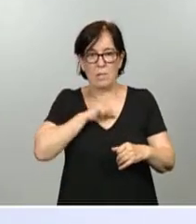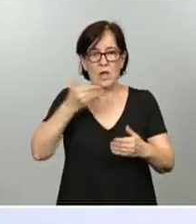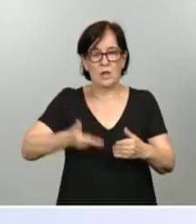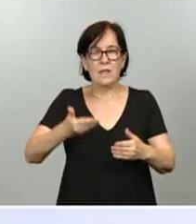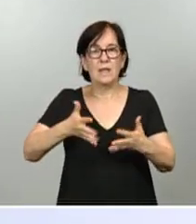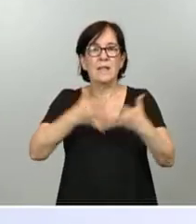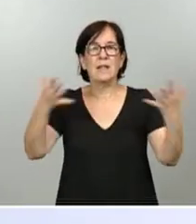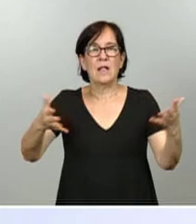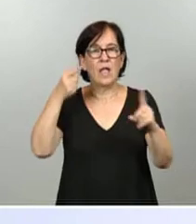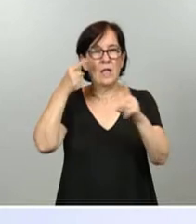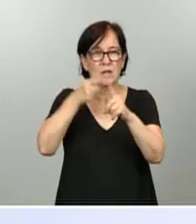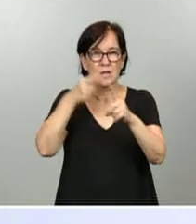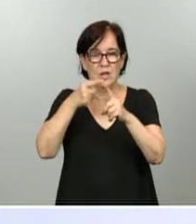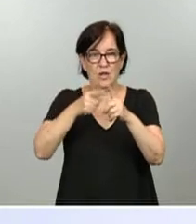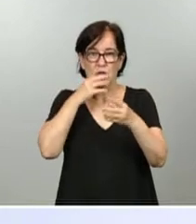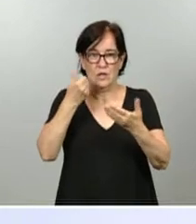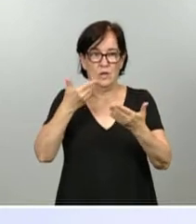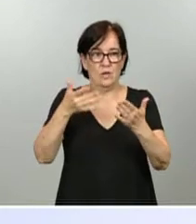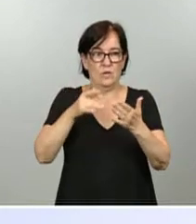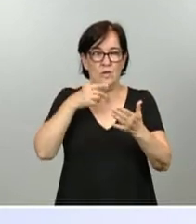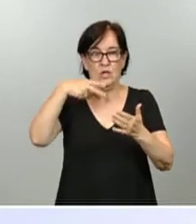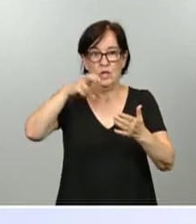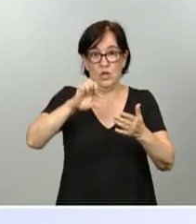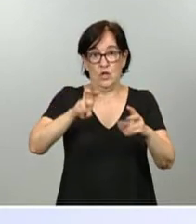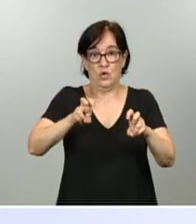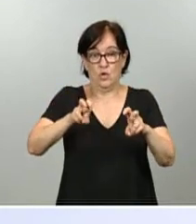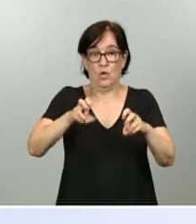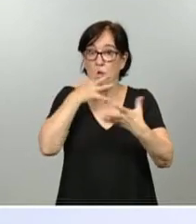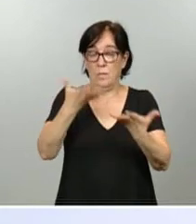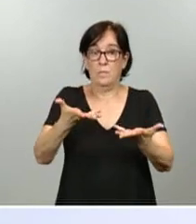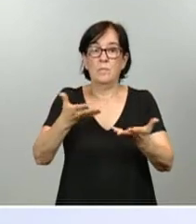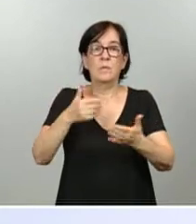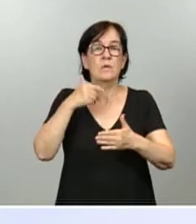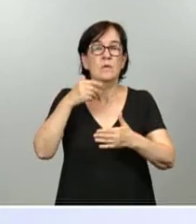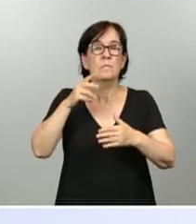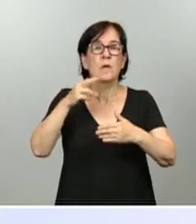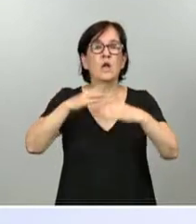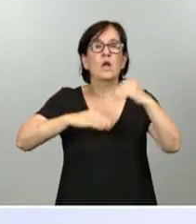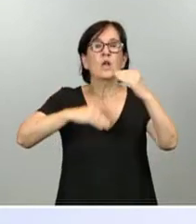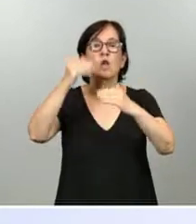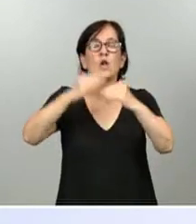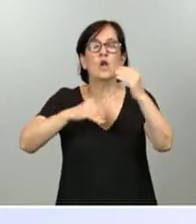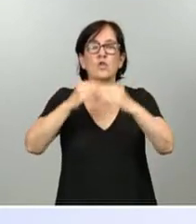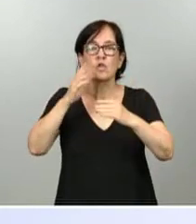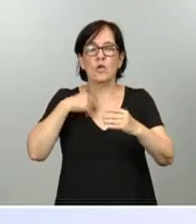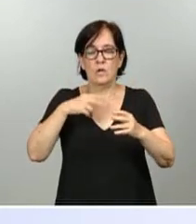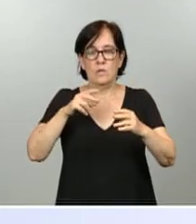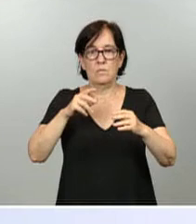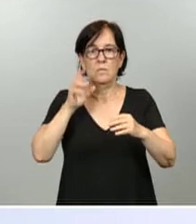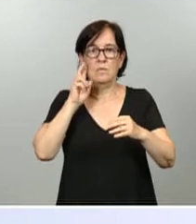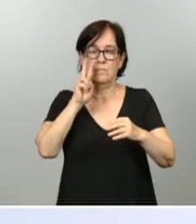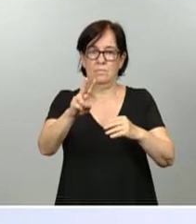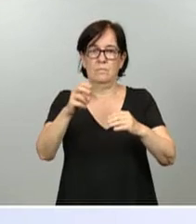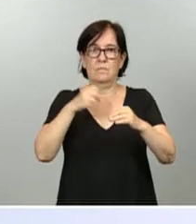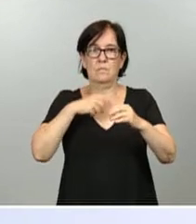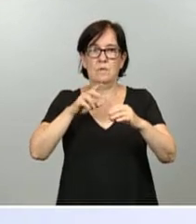el New Green Deal. Para construirla necesitamos una visión de país innovador y emprendedor,